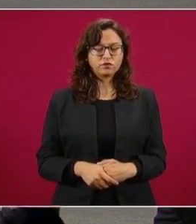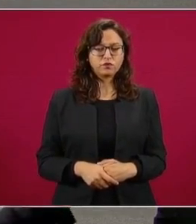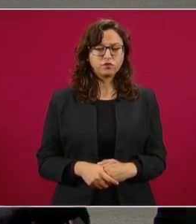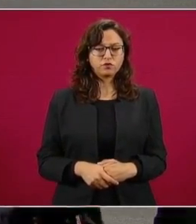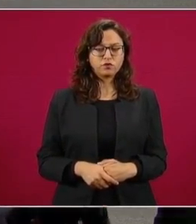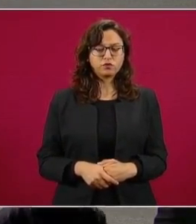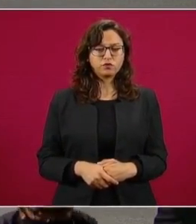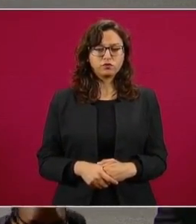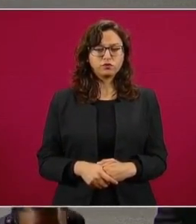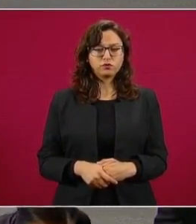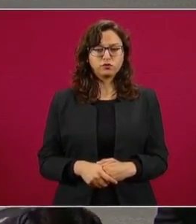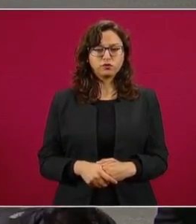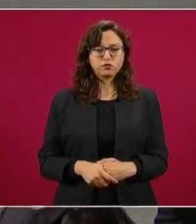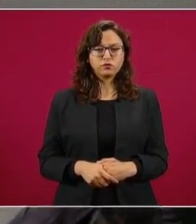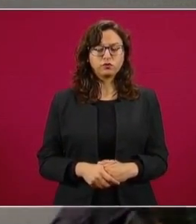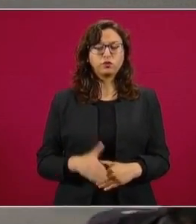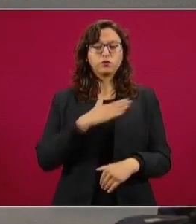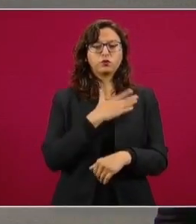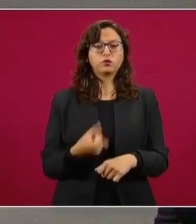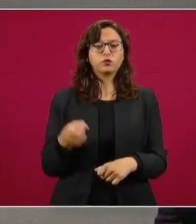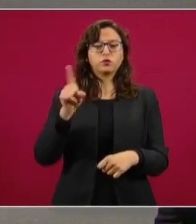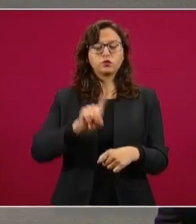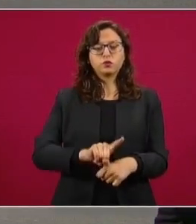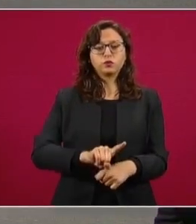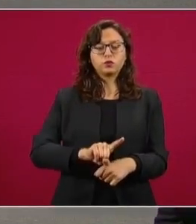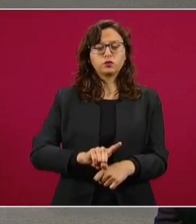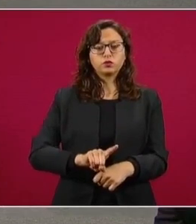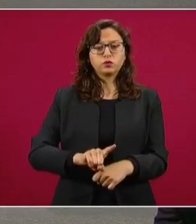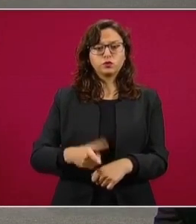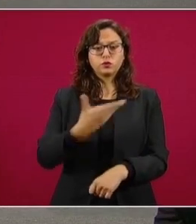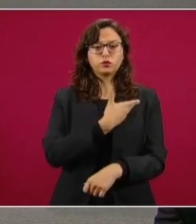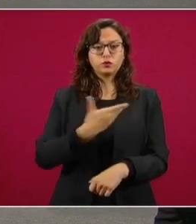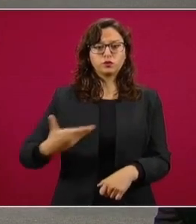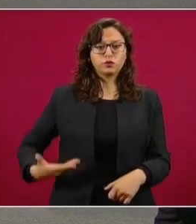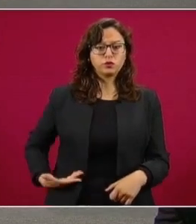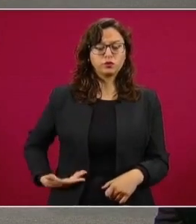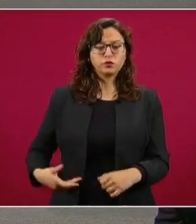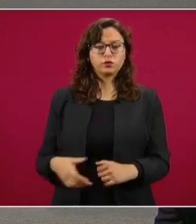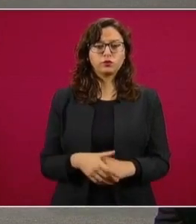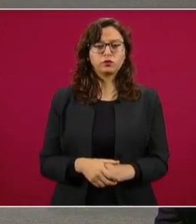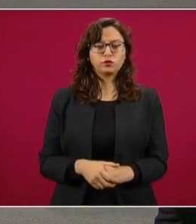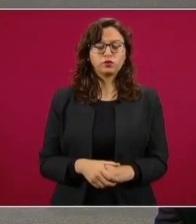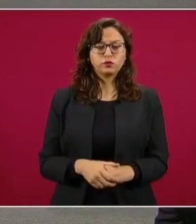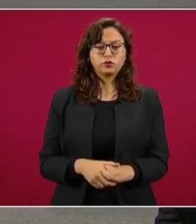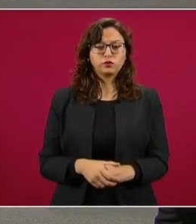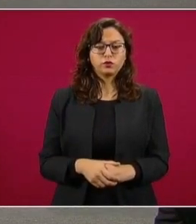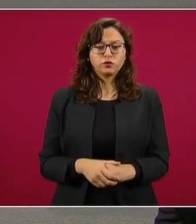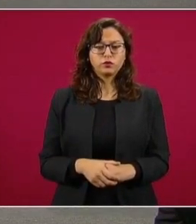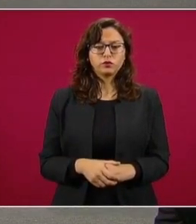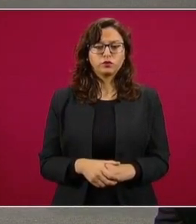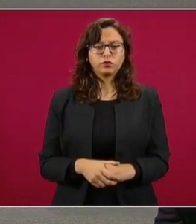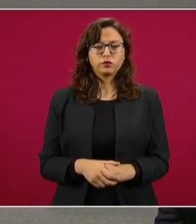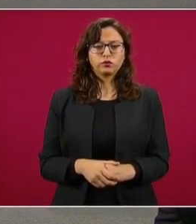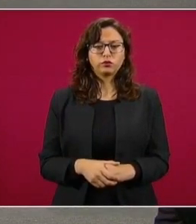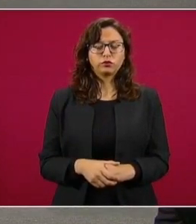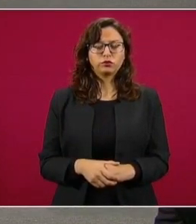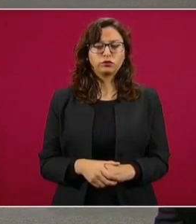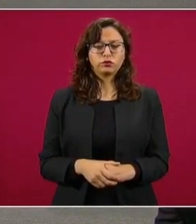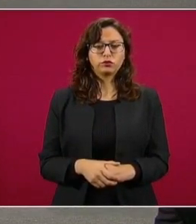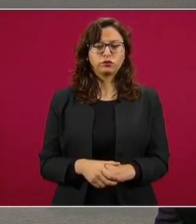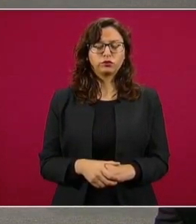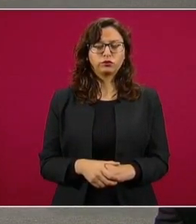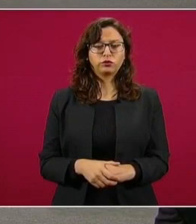Muy buenos días, señor presidente. Nos encontramos aquí reunidos en la décima